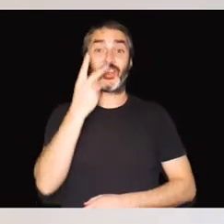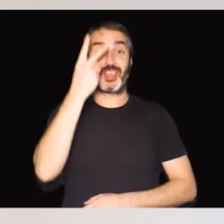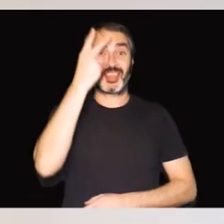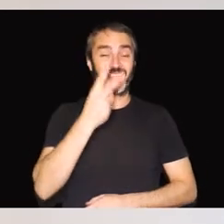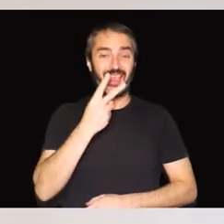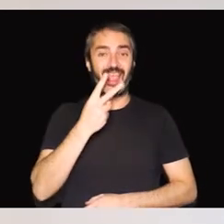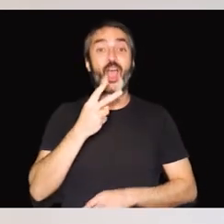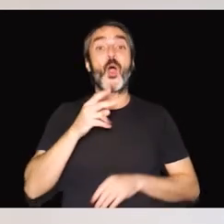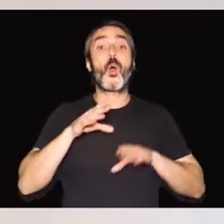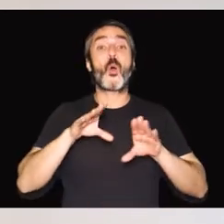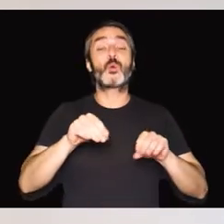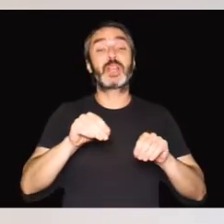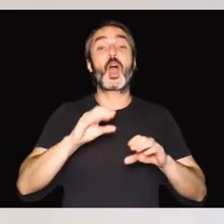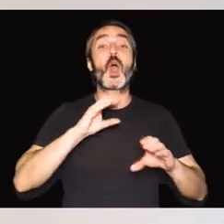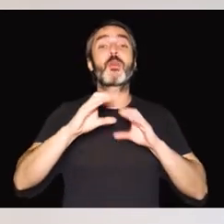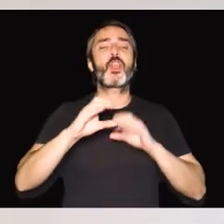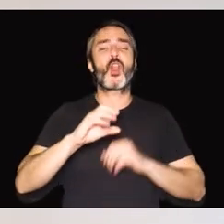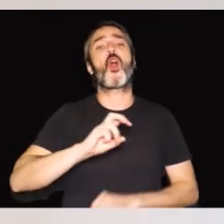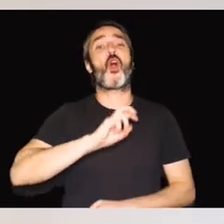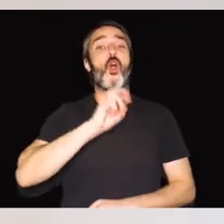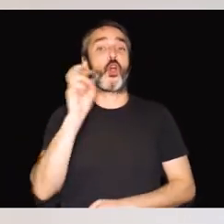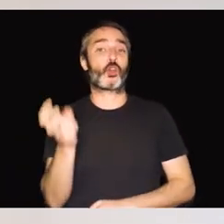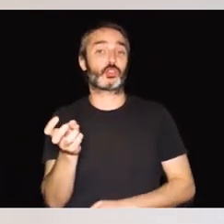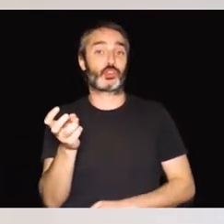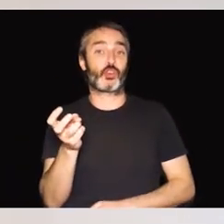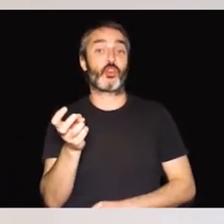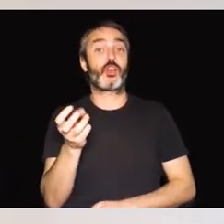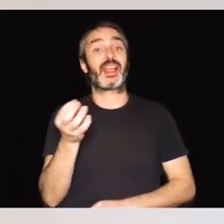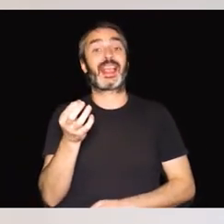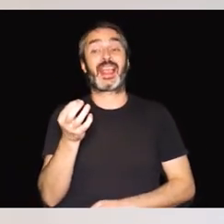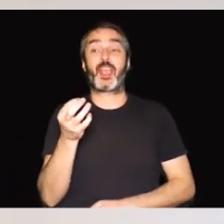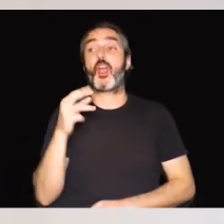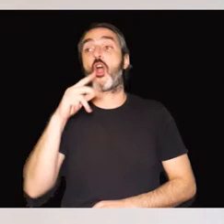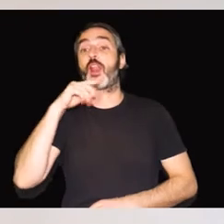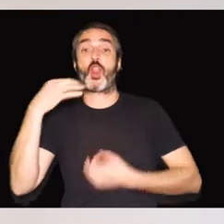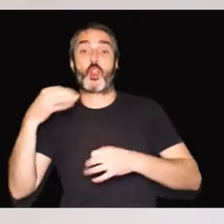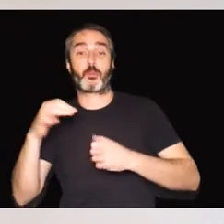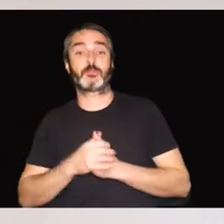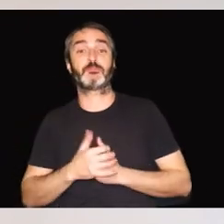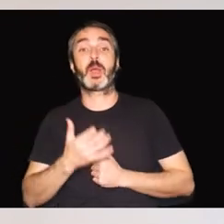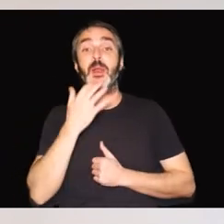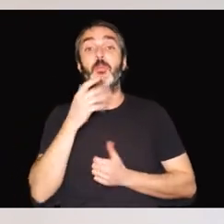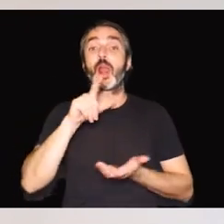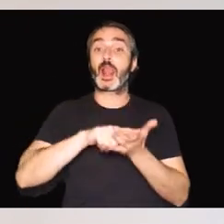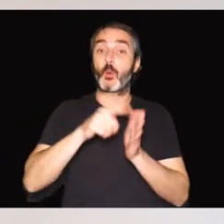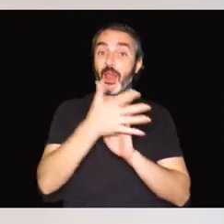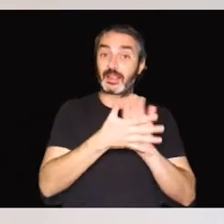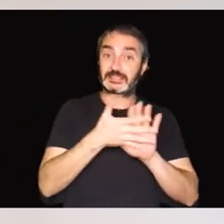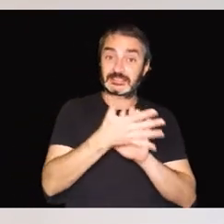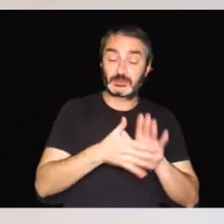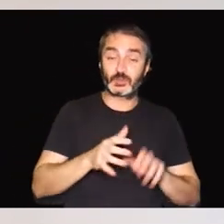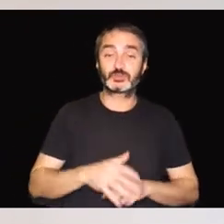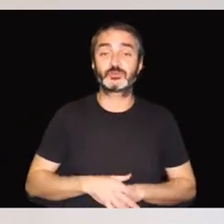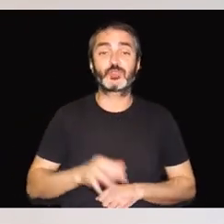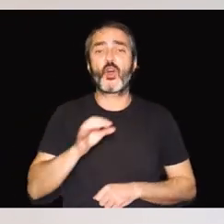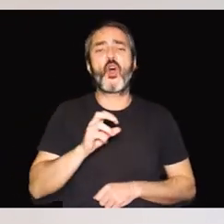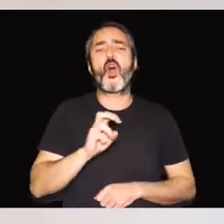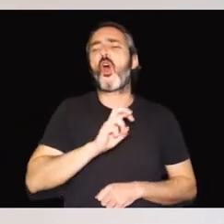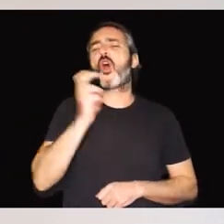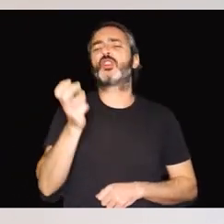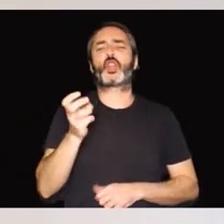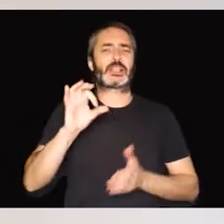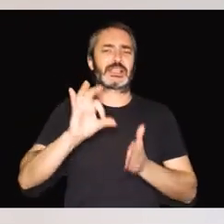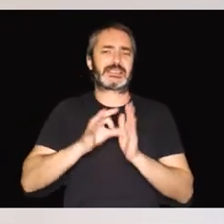utilicen sistemas de comunicación distintos a la comunicación oral común, como pueden ser las lenguas de signos u otros